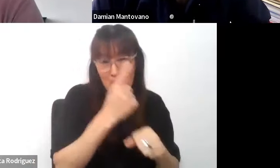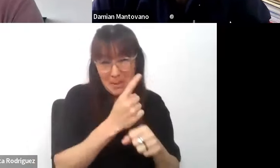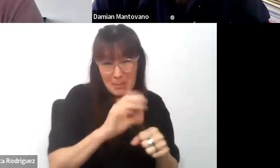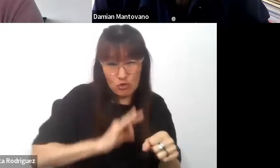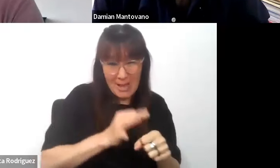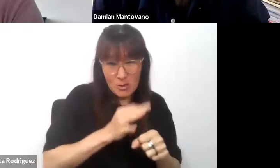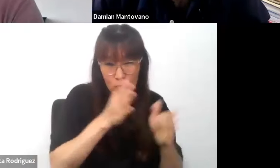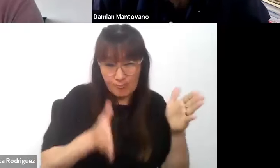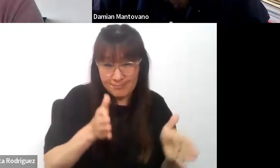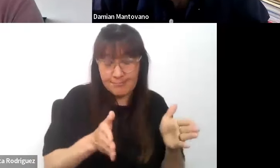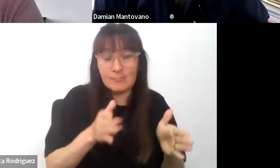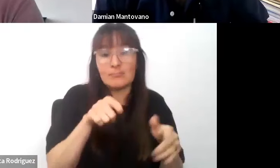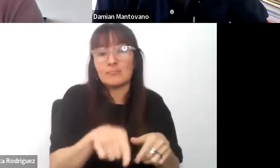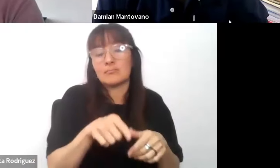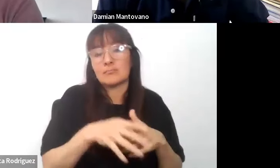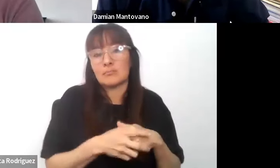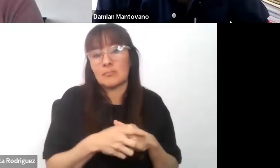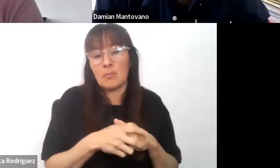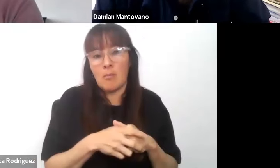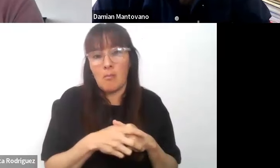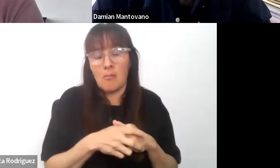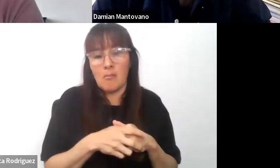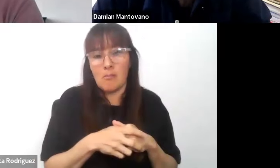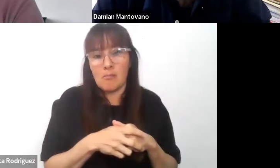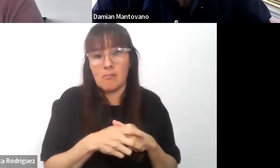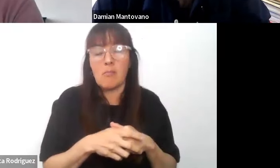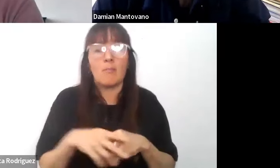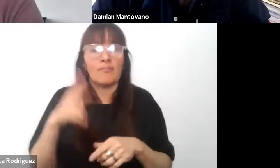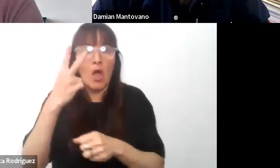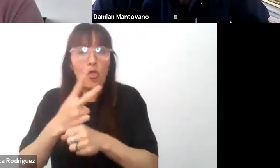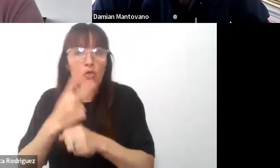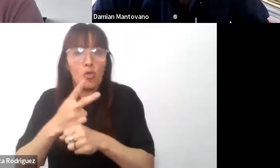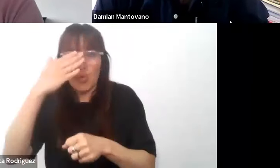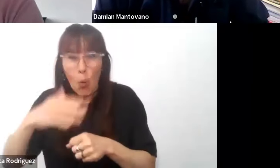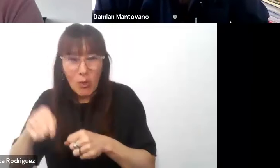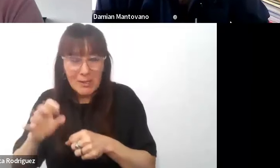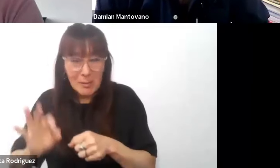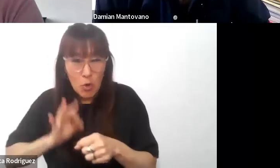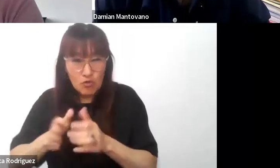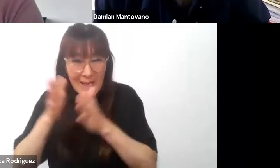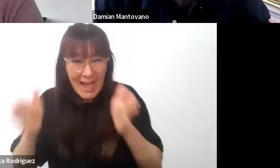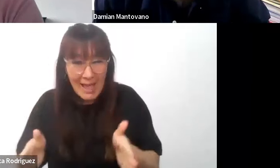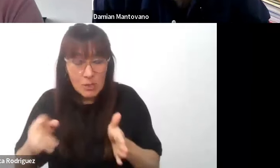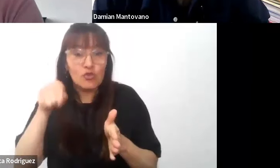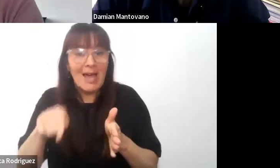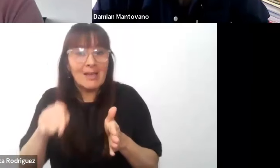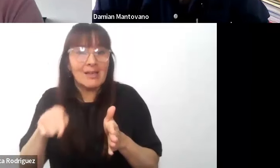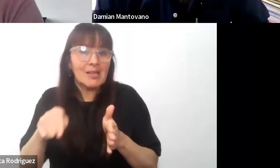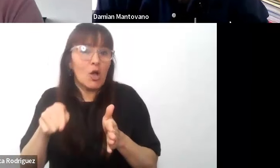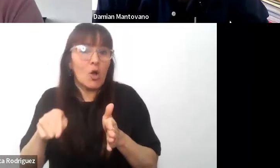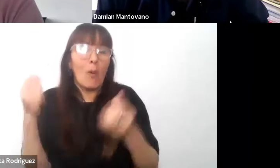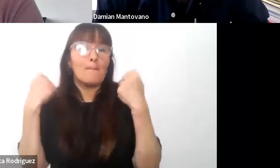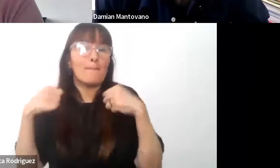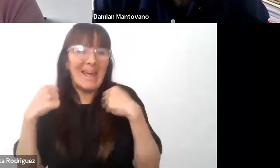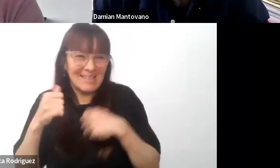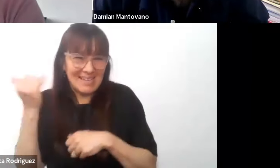manera genérico porque los dos últimos años se realizan las especializaciones en el campo de la